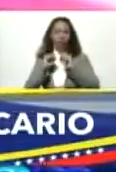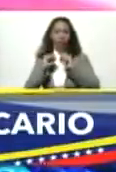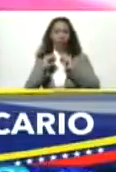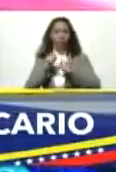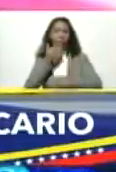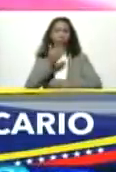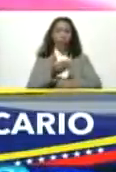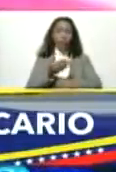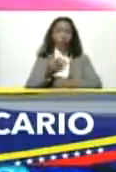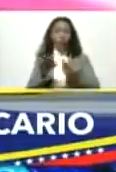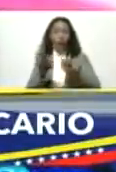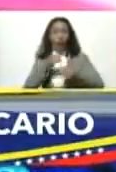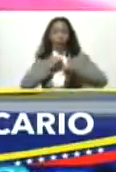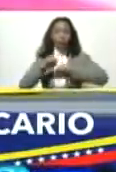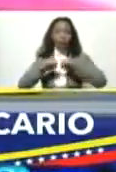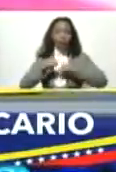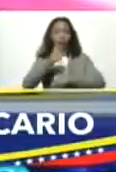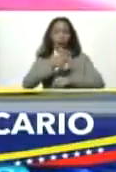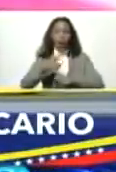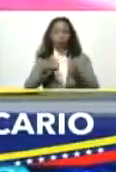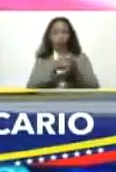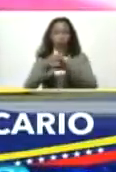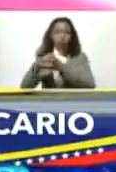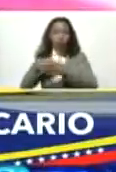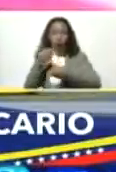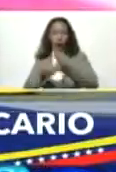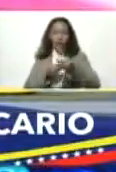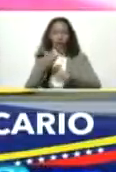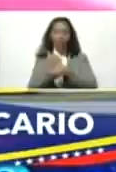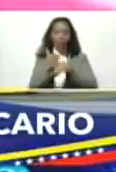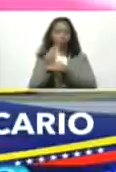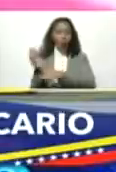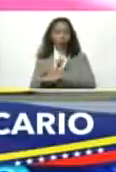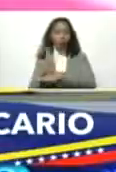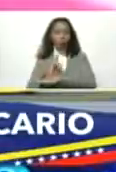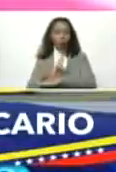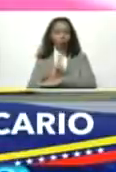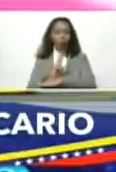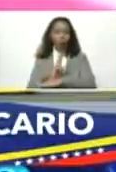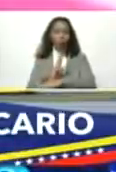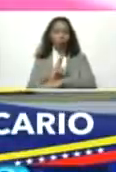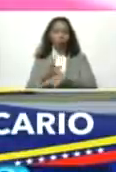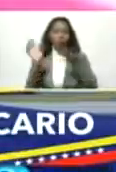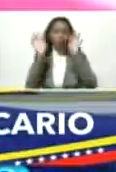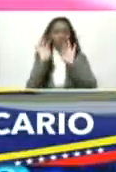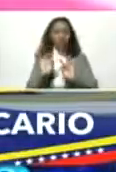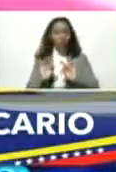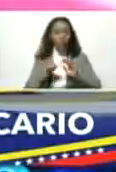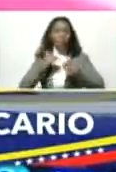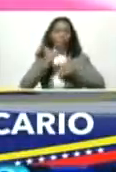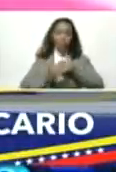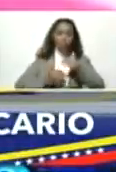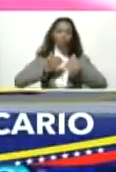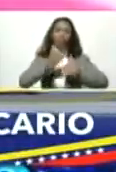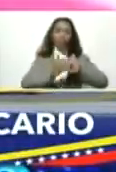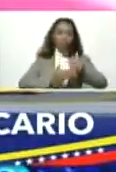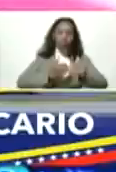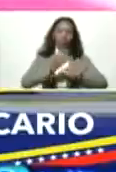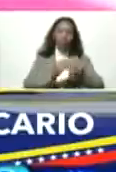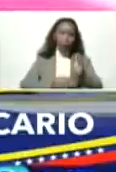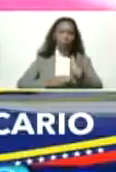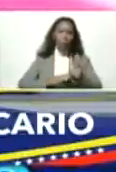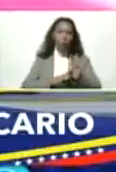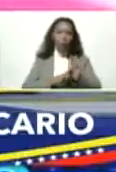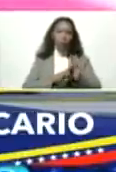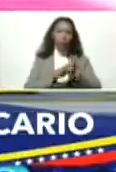permitir que el motor pueda ser acelerado de manera paulatina, progresiva y